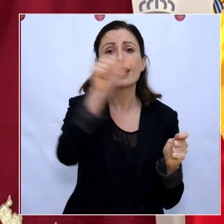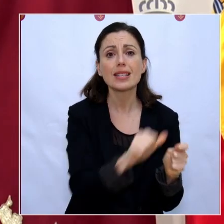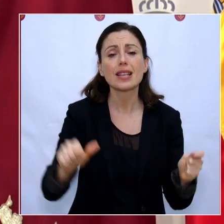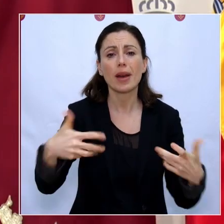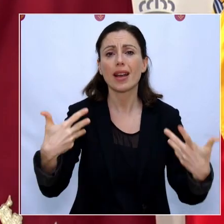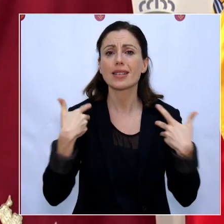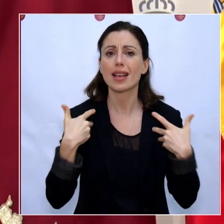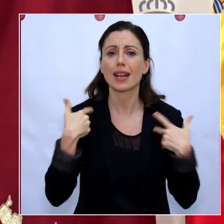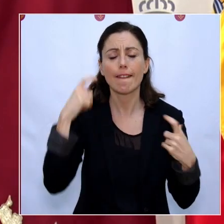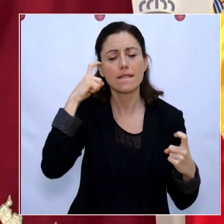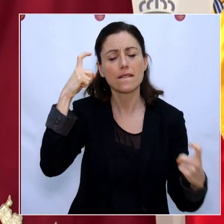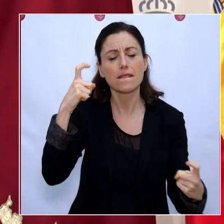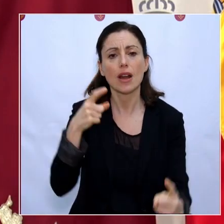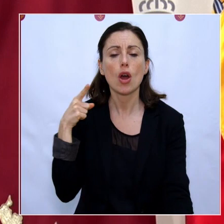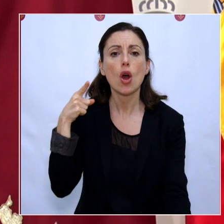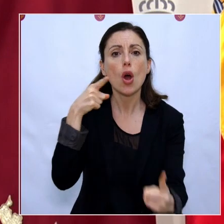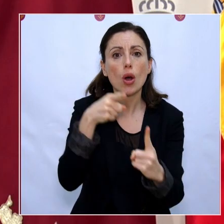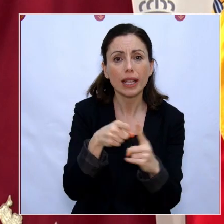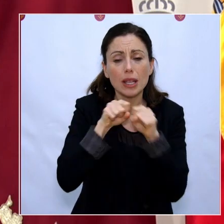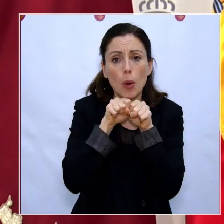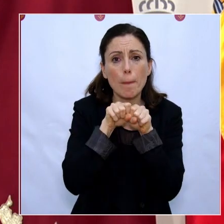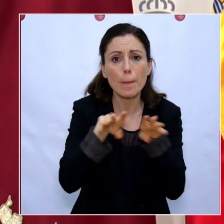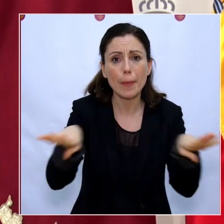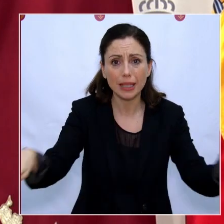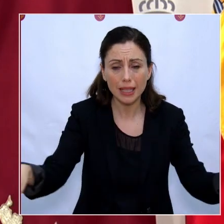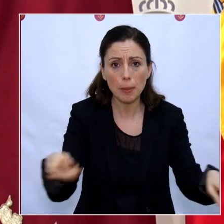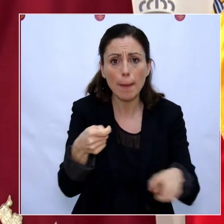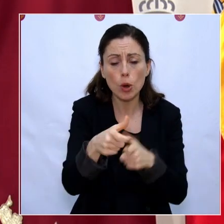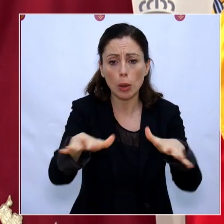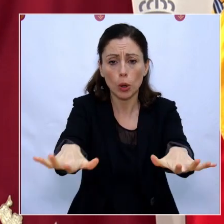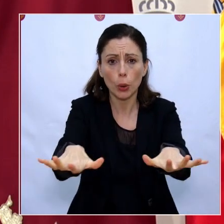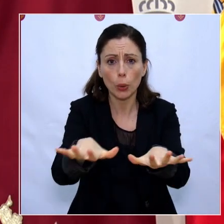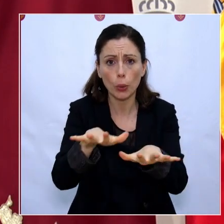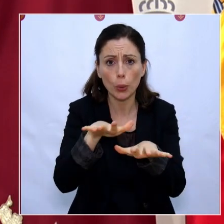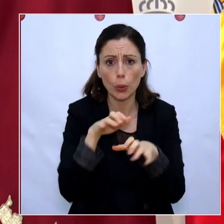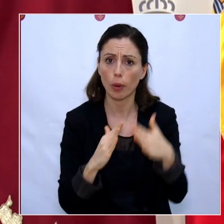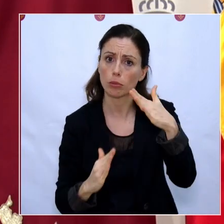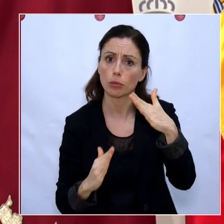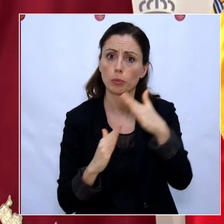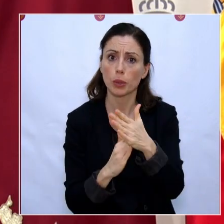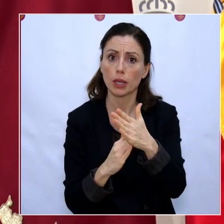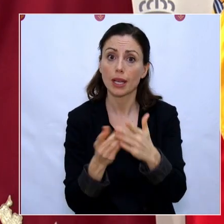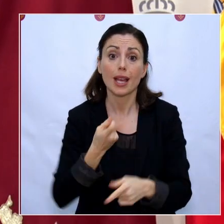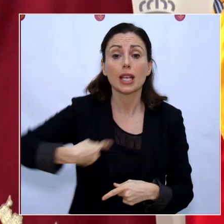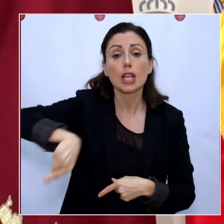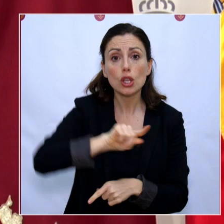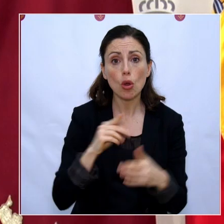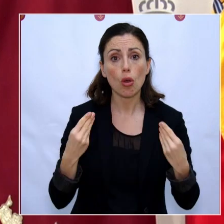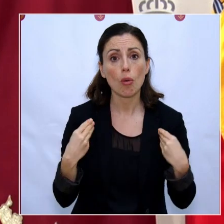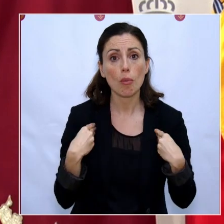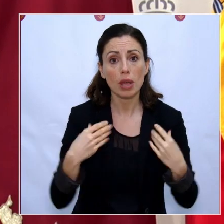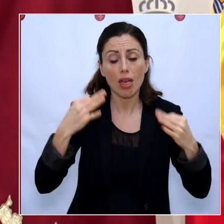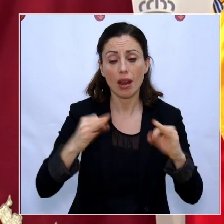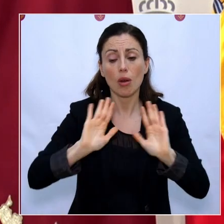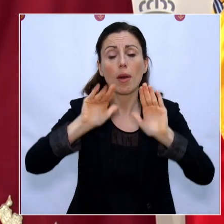esfuerzo para que la pandemia comience a remitir y nosotros volver a nuestra vida normal. Para ello